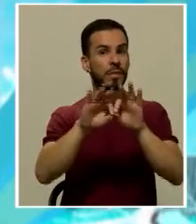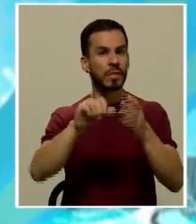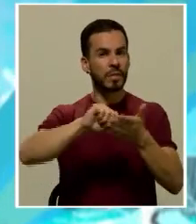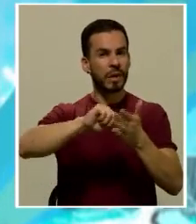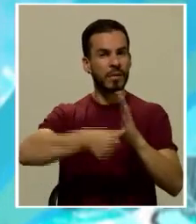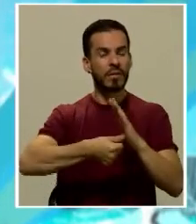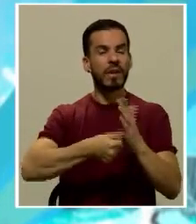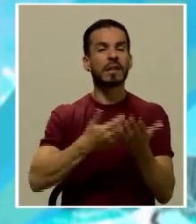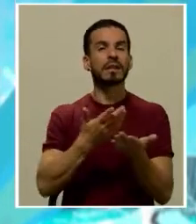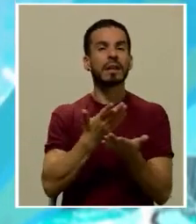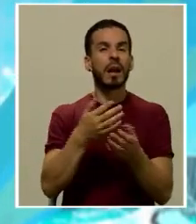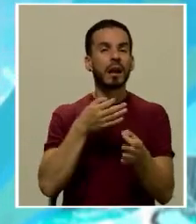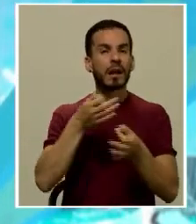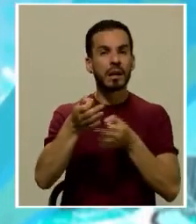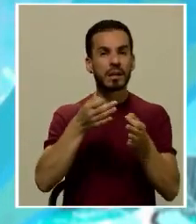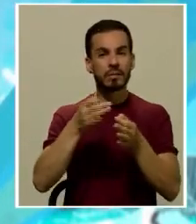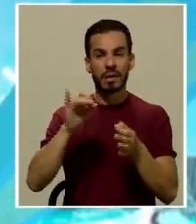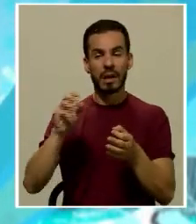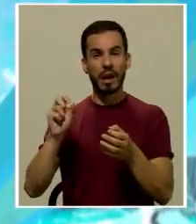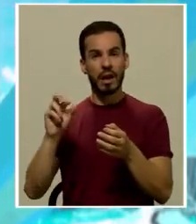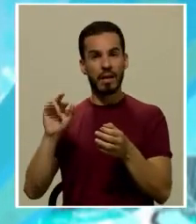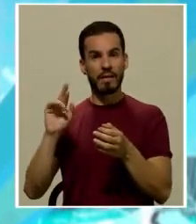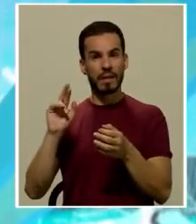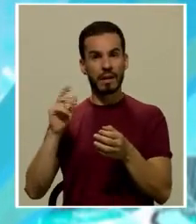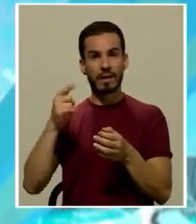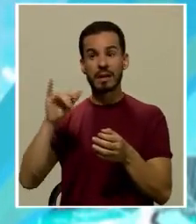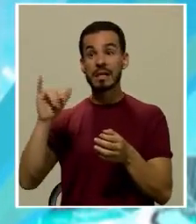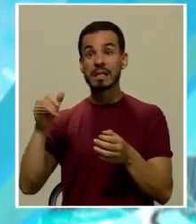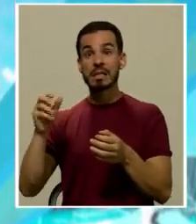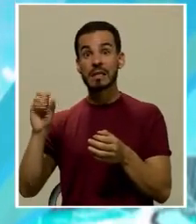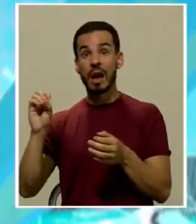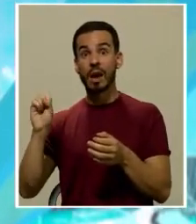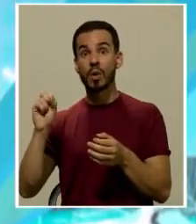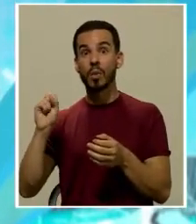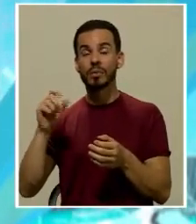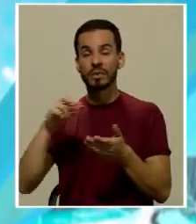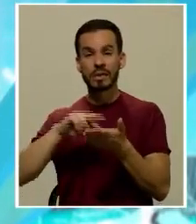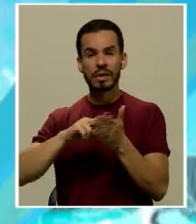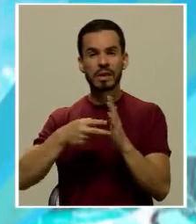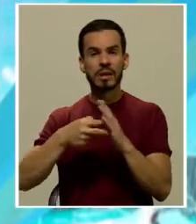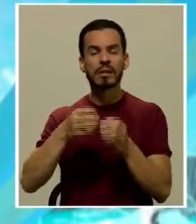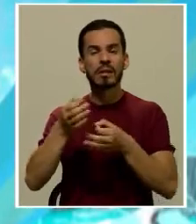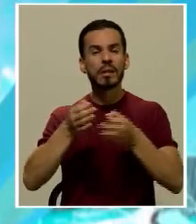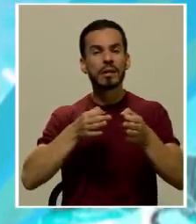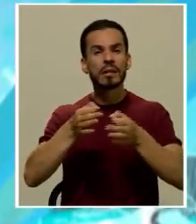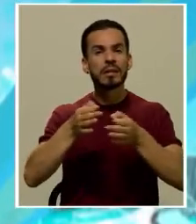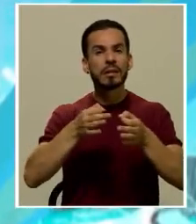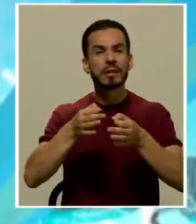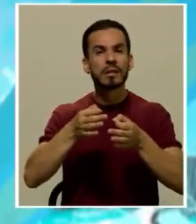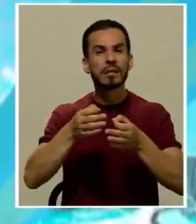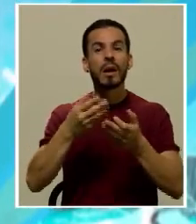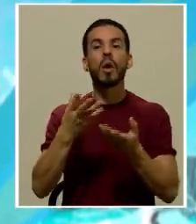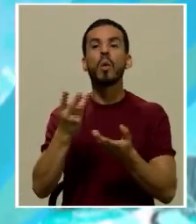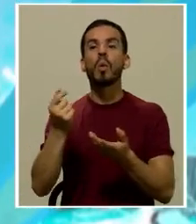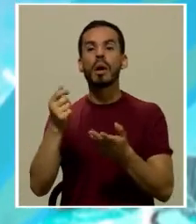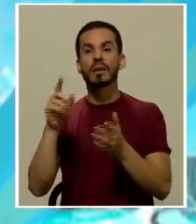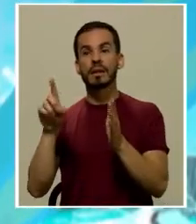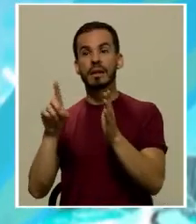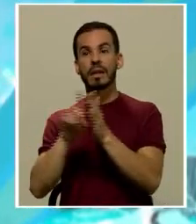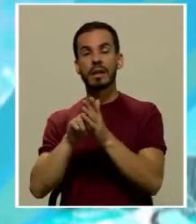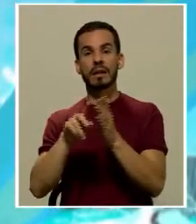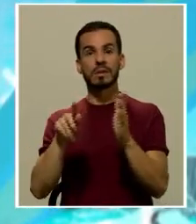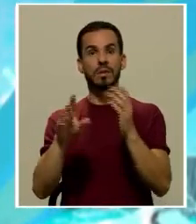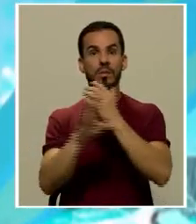enfatizar lo que explica don Javier. Ya pues comienza describiendo cuánto de un derecho penal del